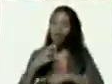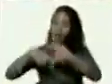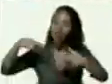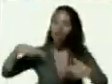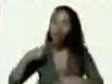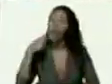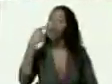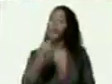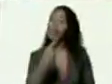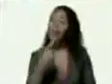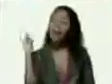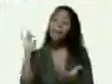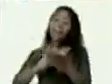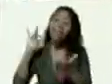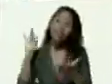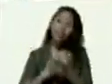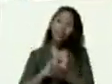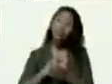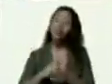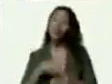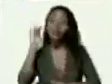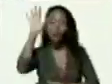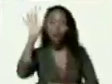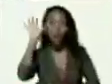dije presente y futuro de la patria